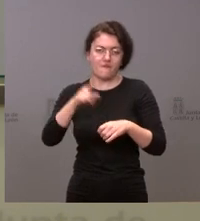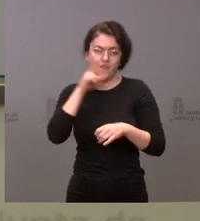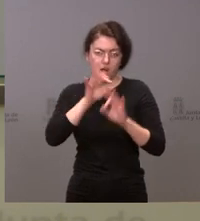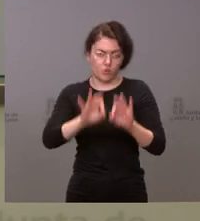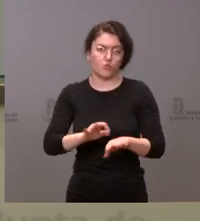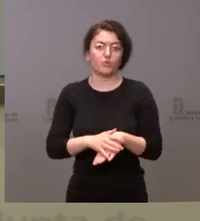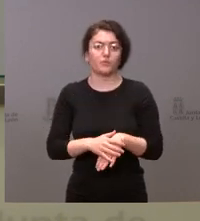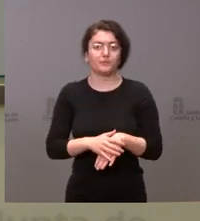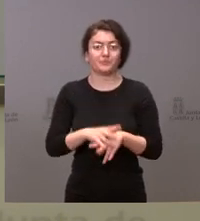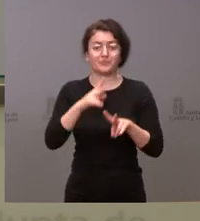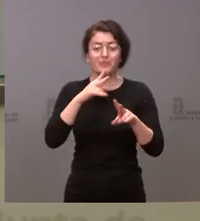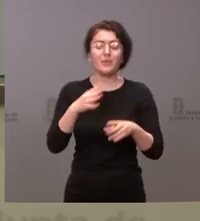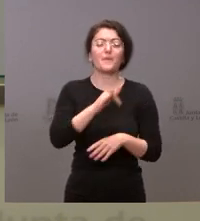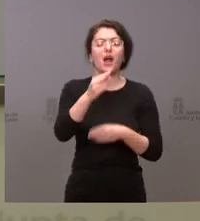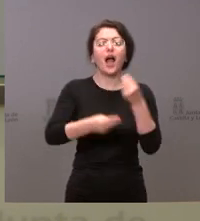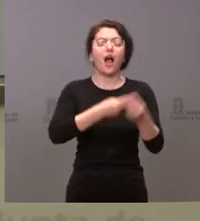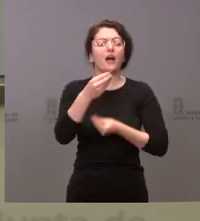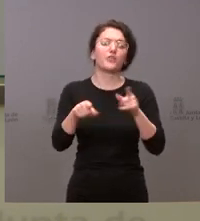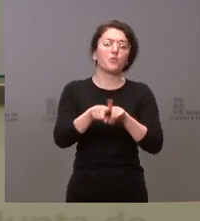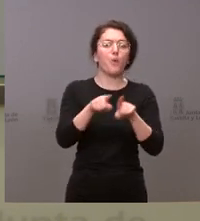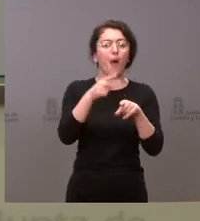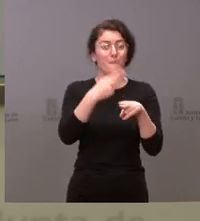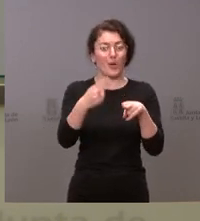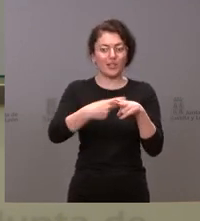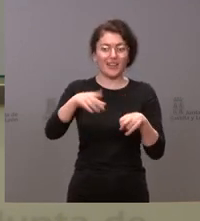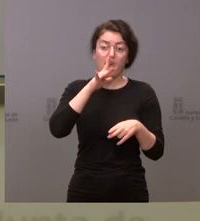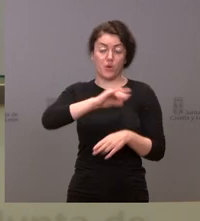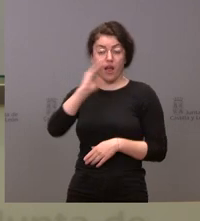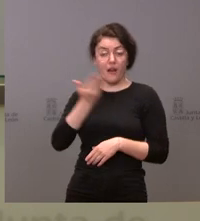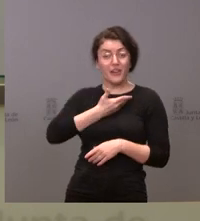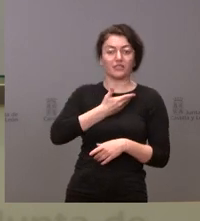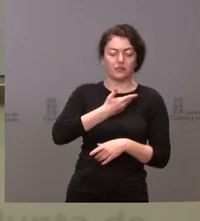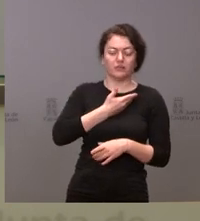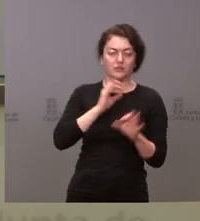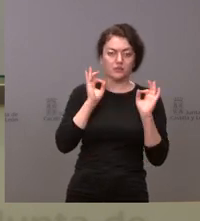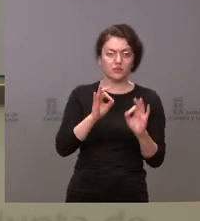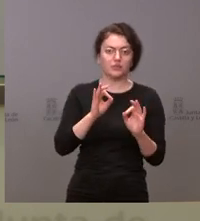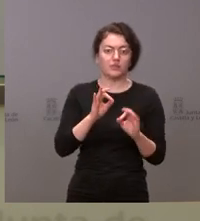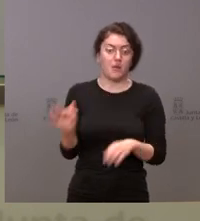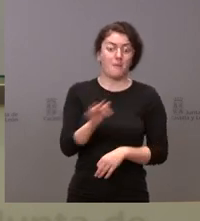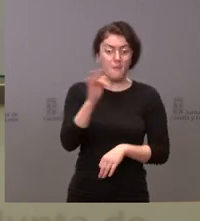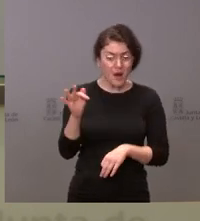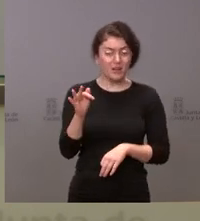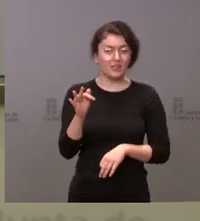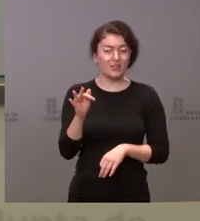ninguna alternativa que hoy estamos pagando el conjunto de los ciudadanos. Y es un error que se crea que estos